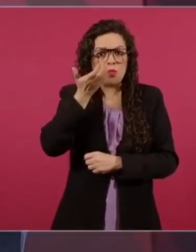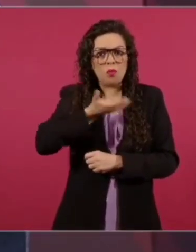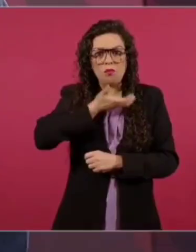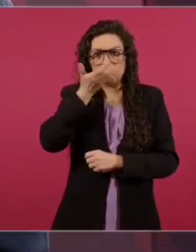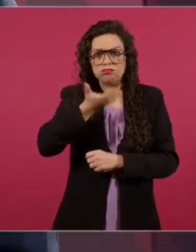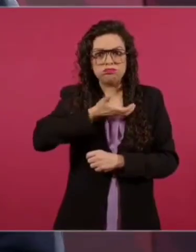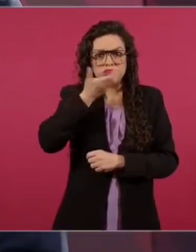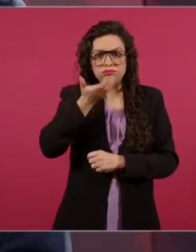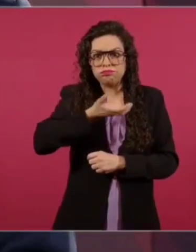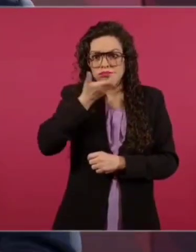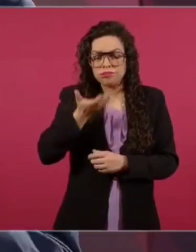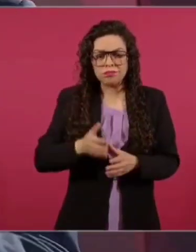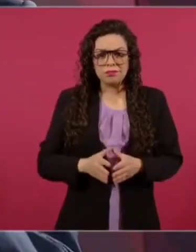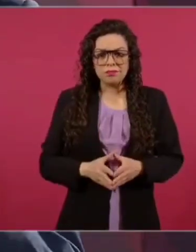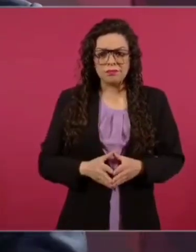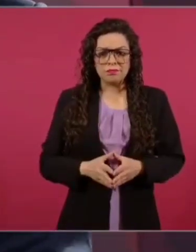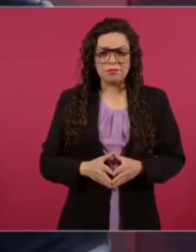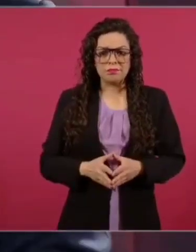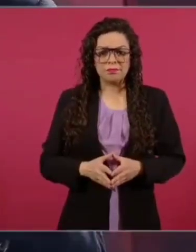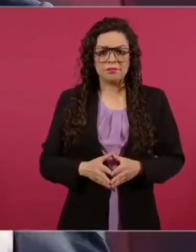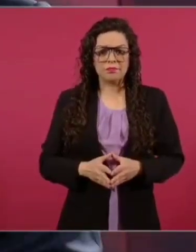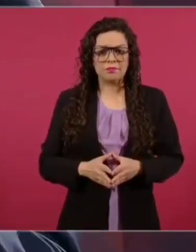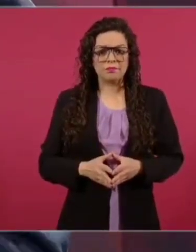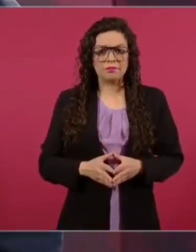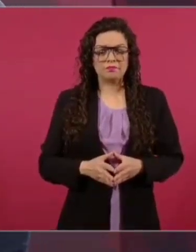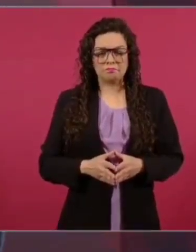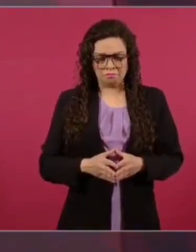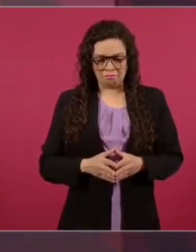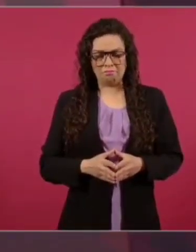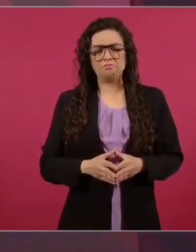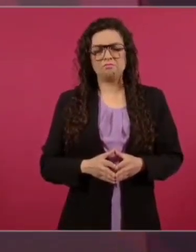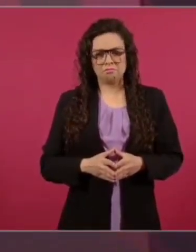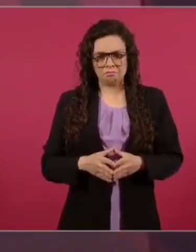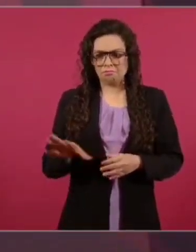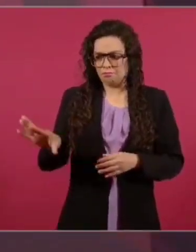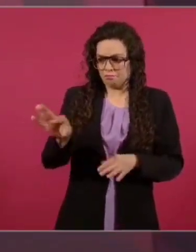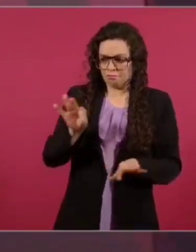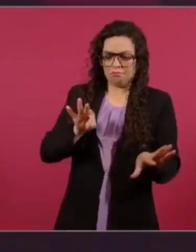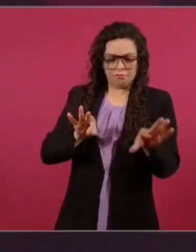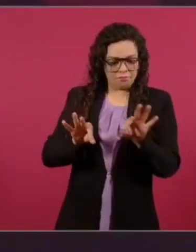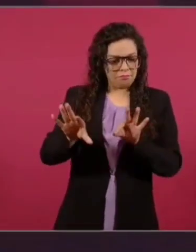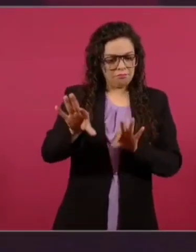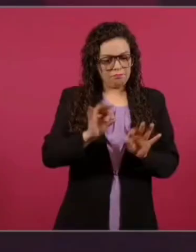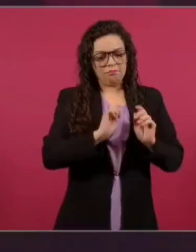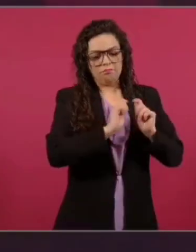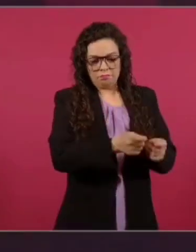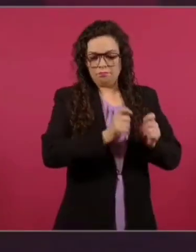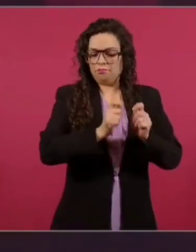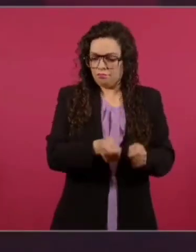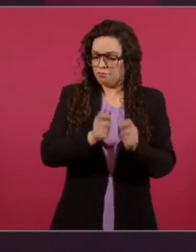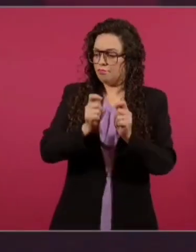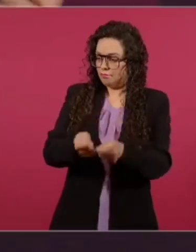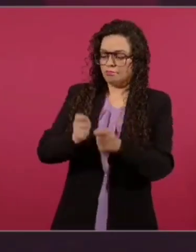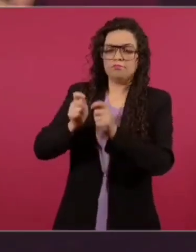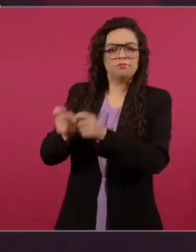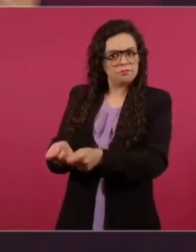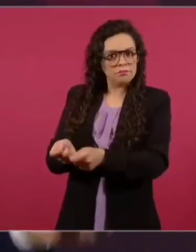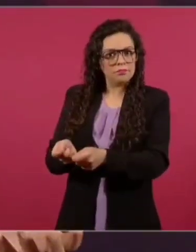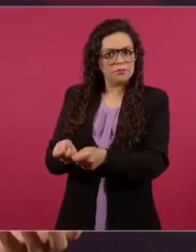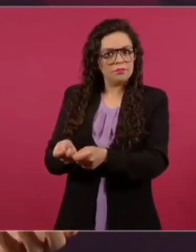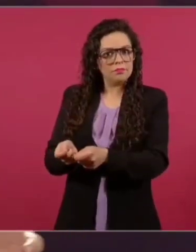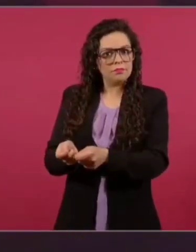Así se ha llevado a cabo el reparto. De repente empiezan